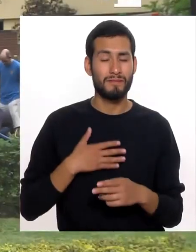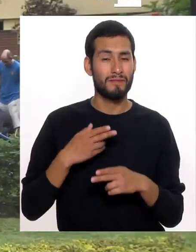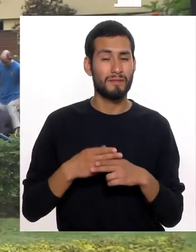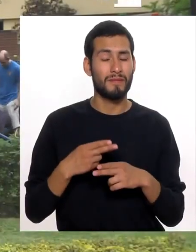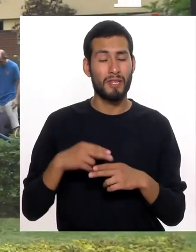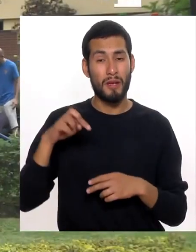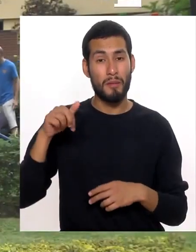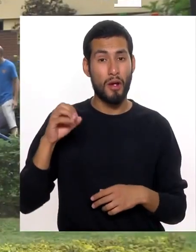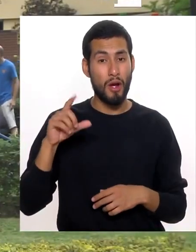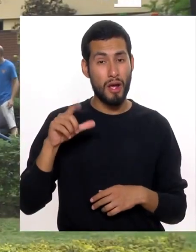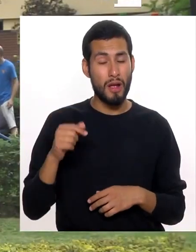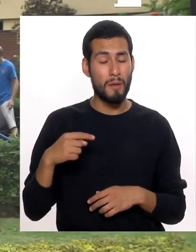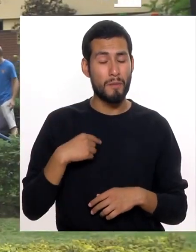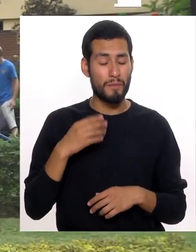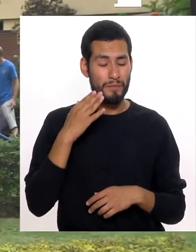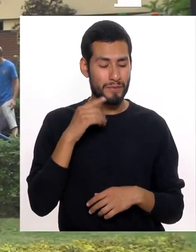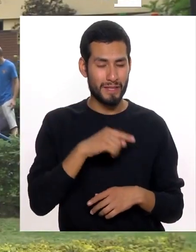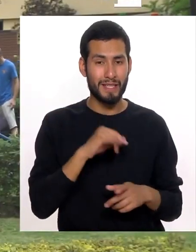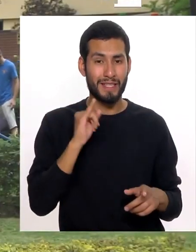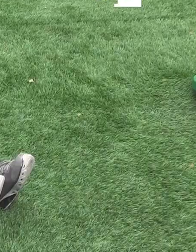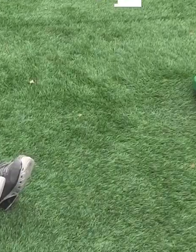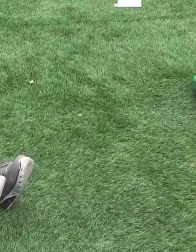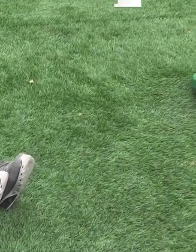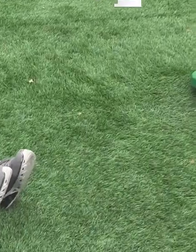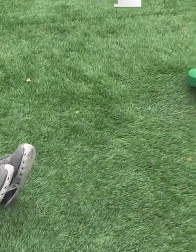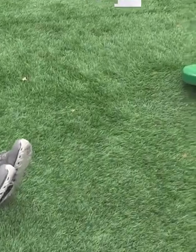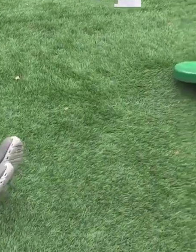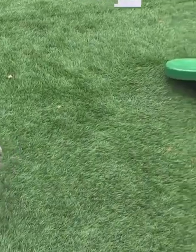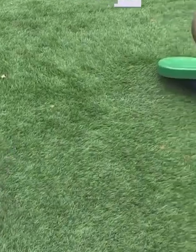Mi nombre es Paola Nieto Soy la mamá de Iker